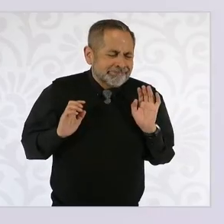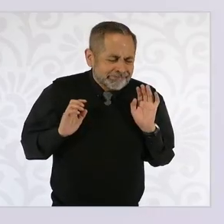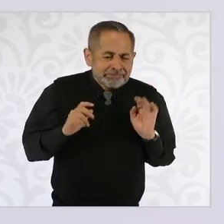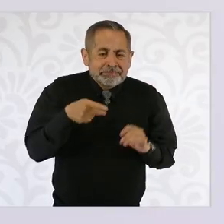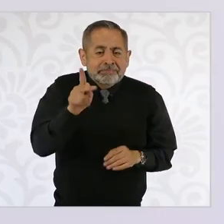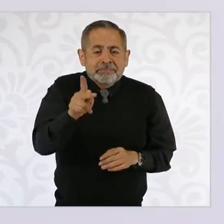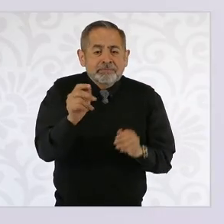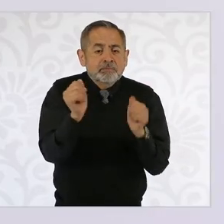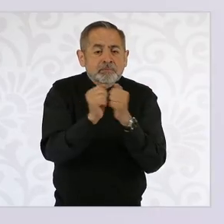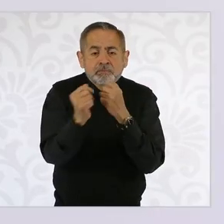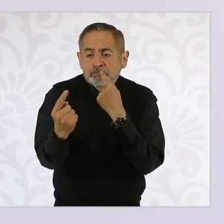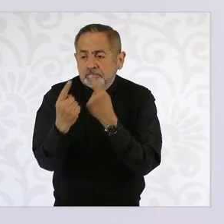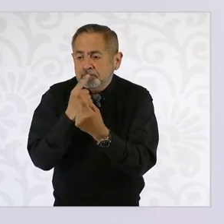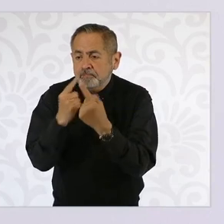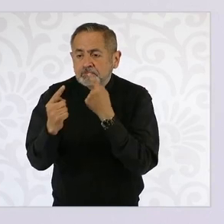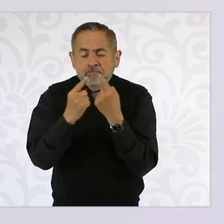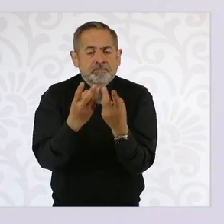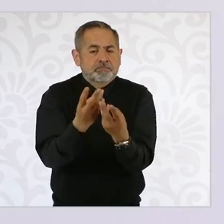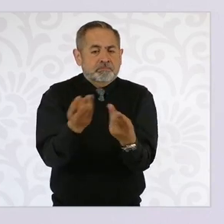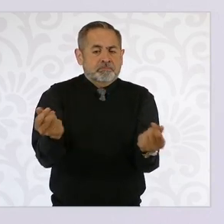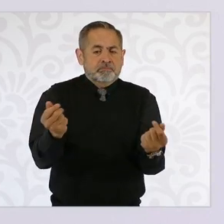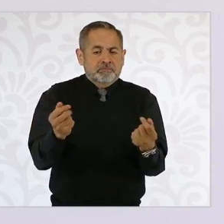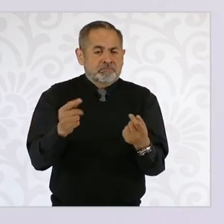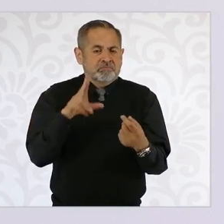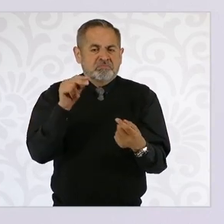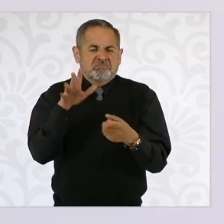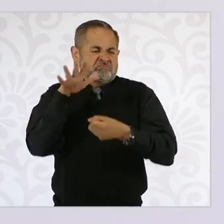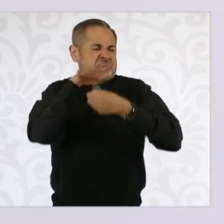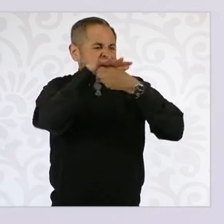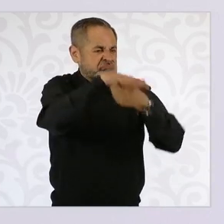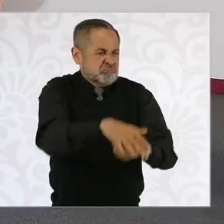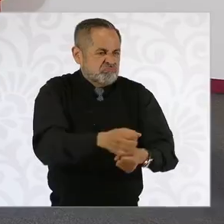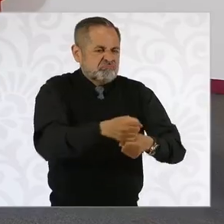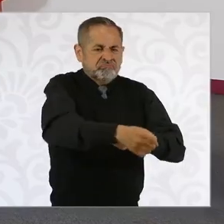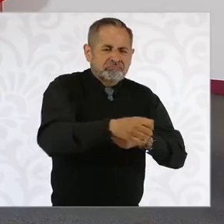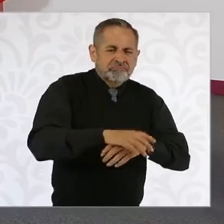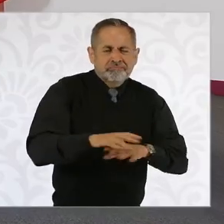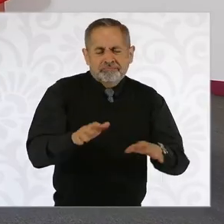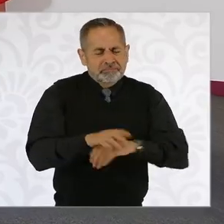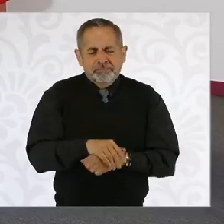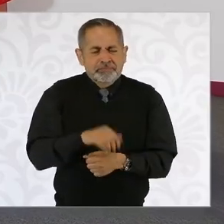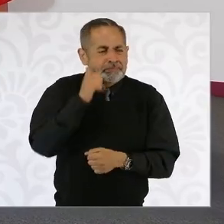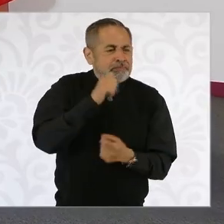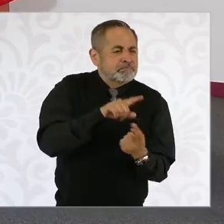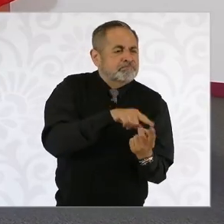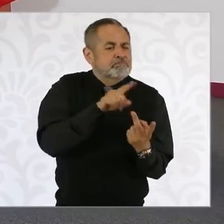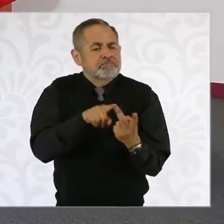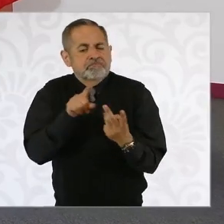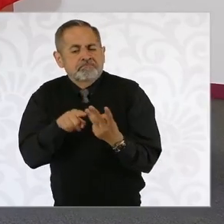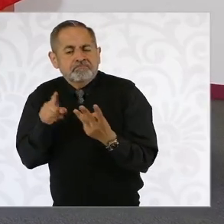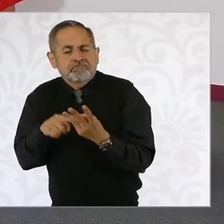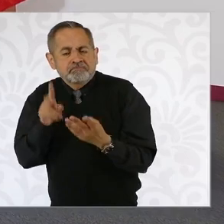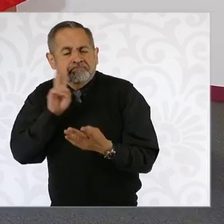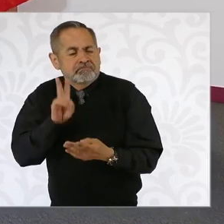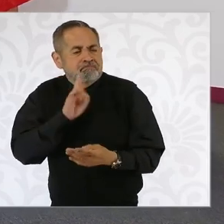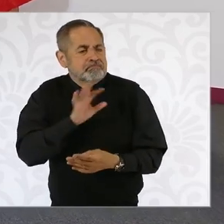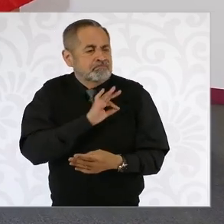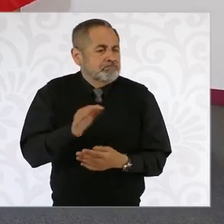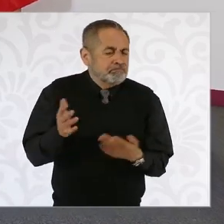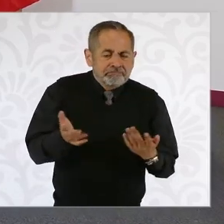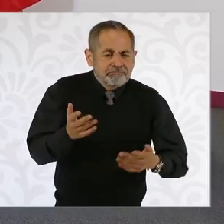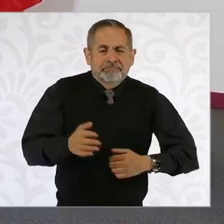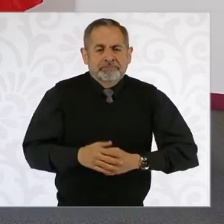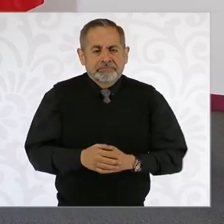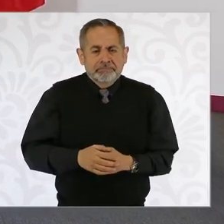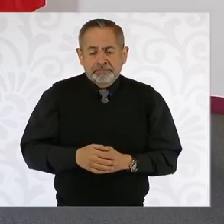diálogo como debe resolverse, no a través de… hay que dar otras alternativas. Las personas que